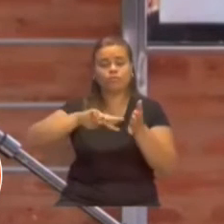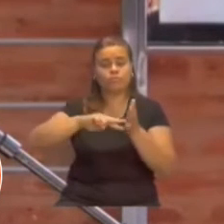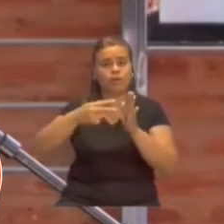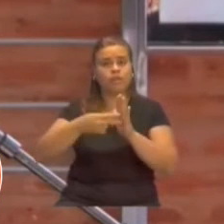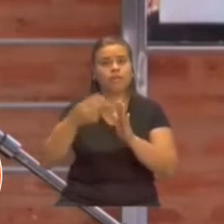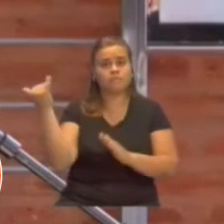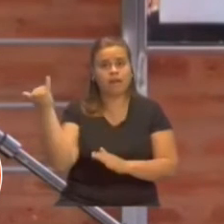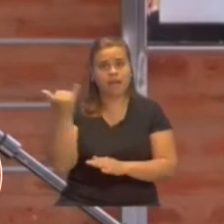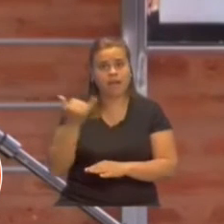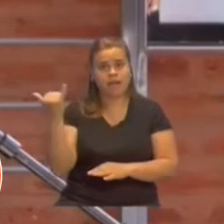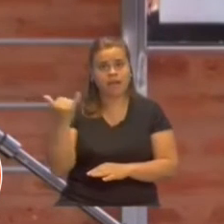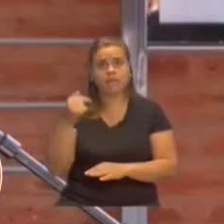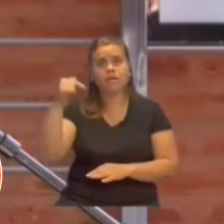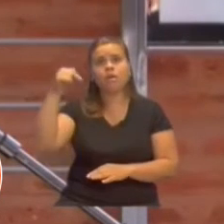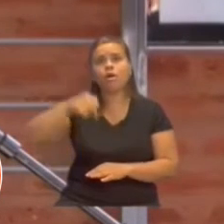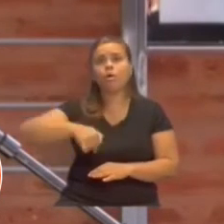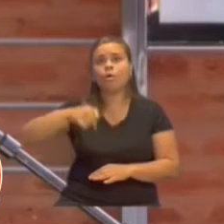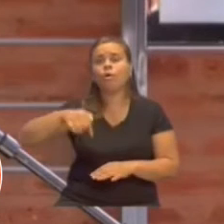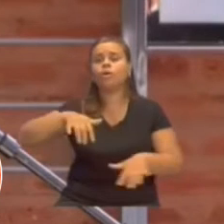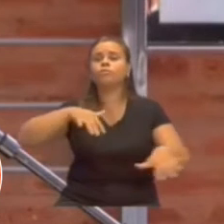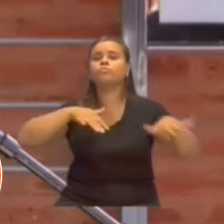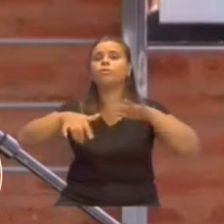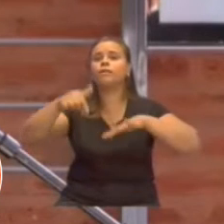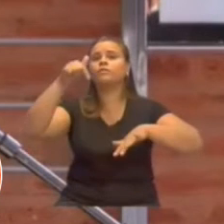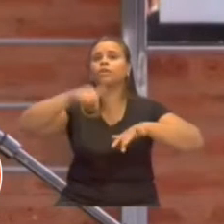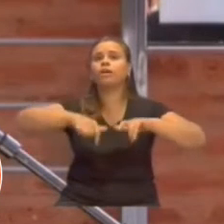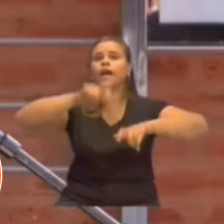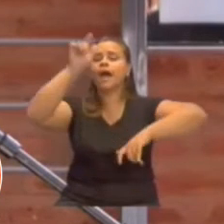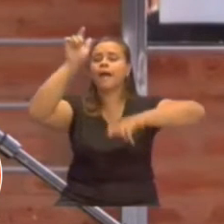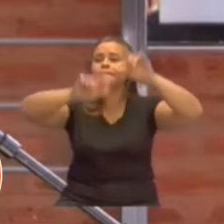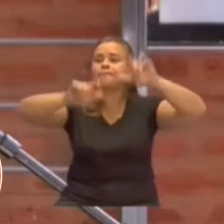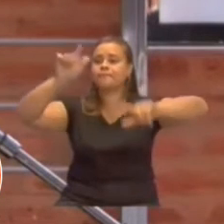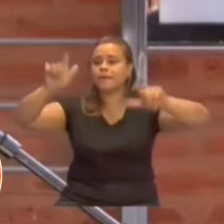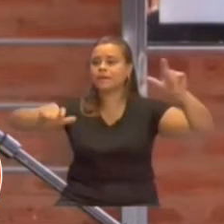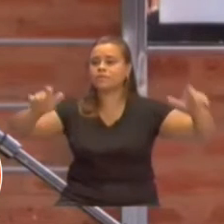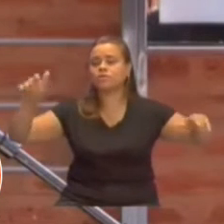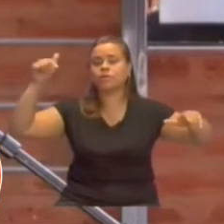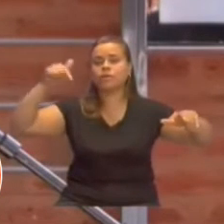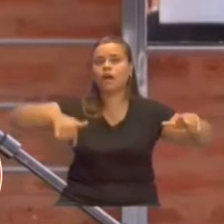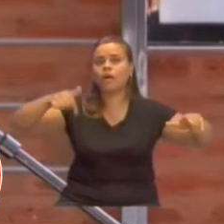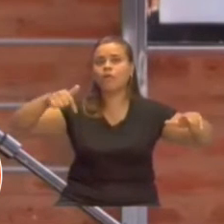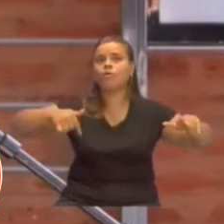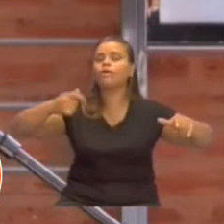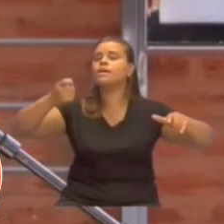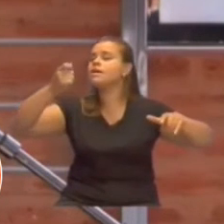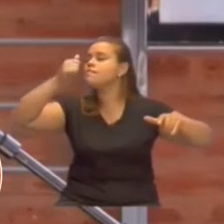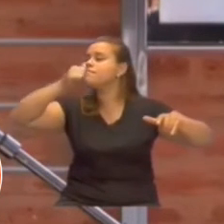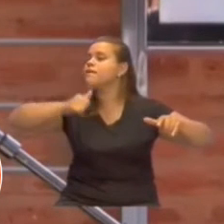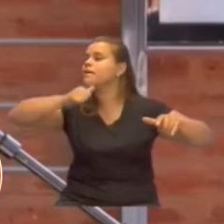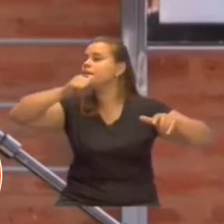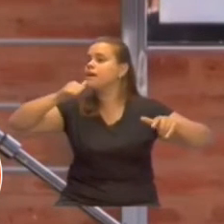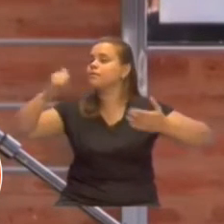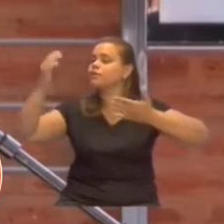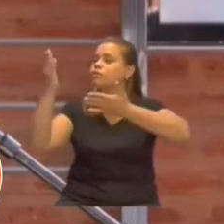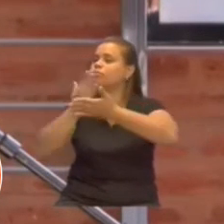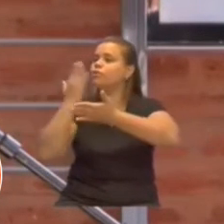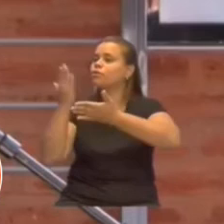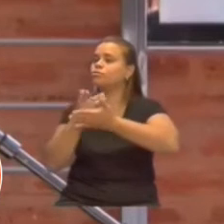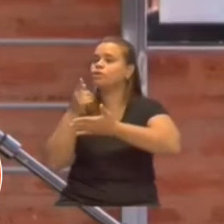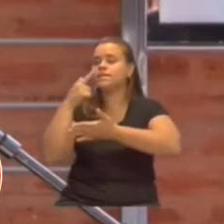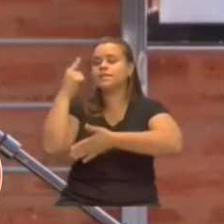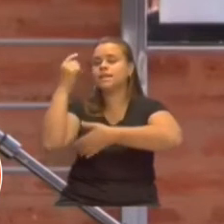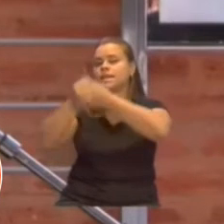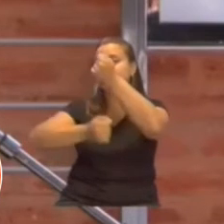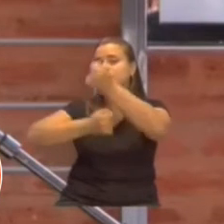Una estructura oligopólica o monopólica de la industria farmacéutica en la República Argentina. Entonces,